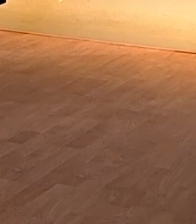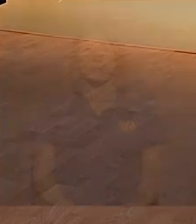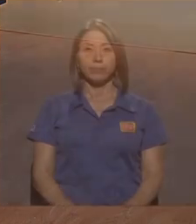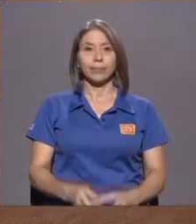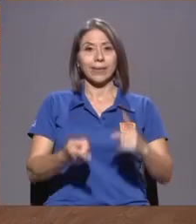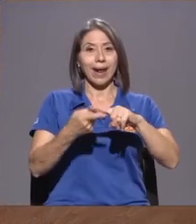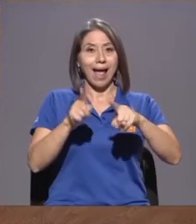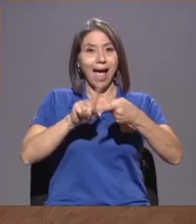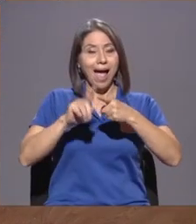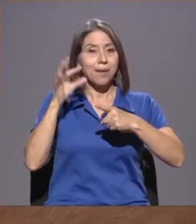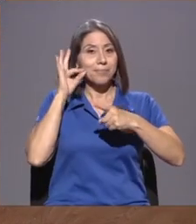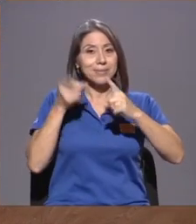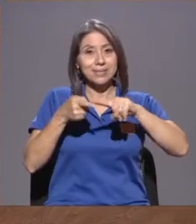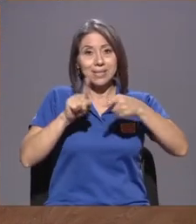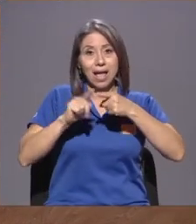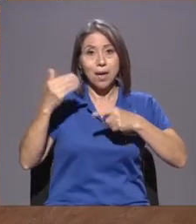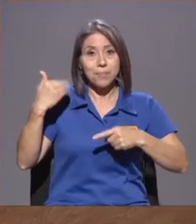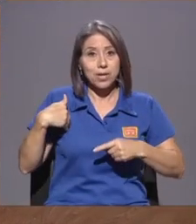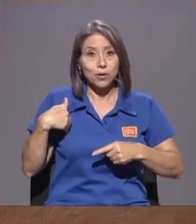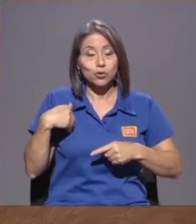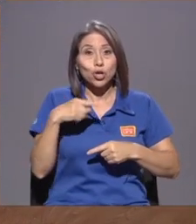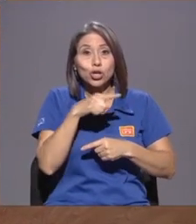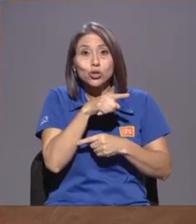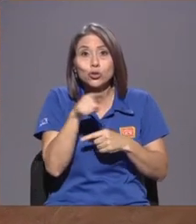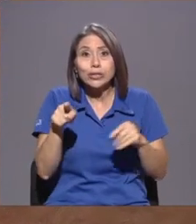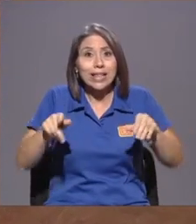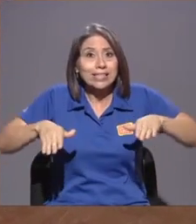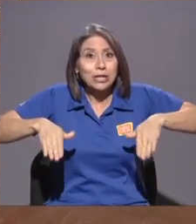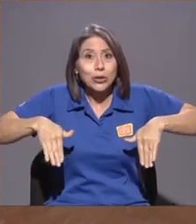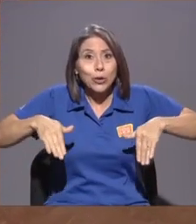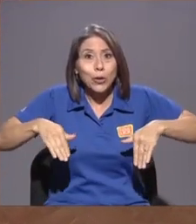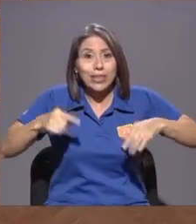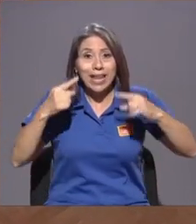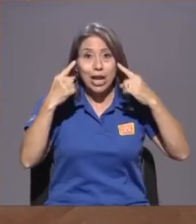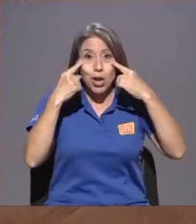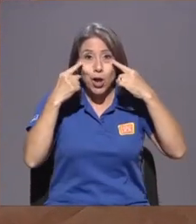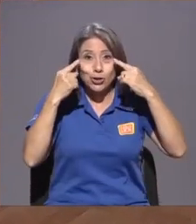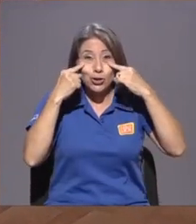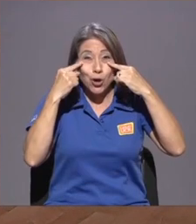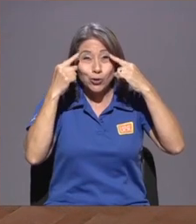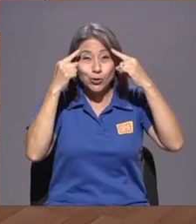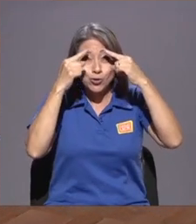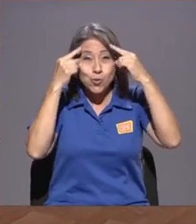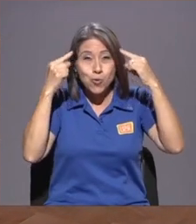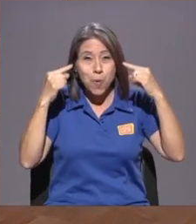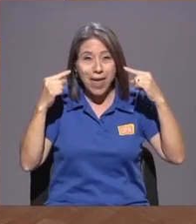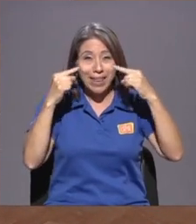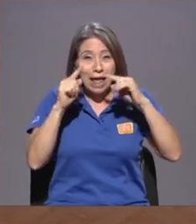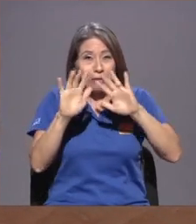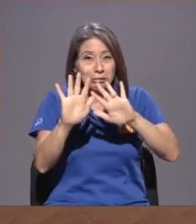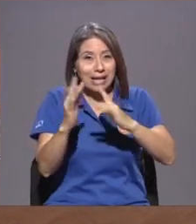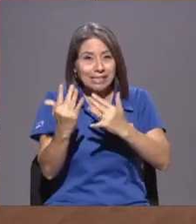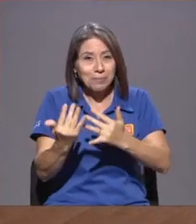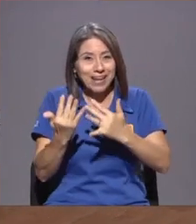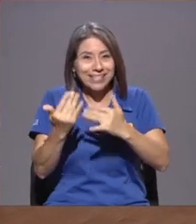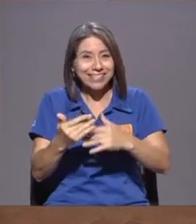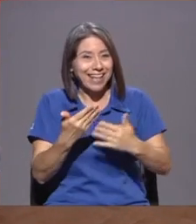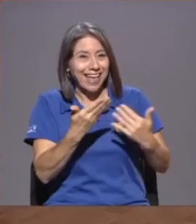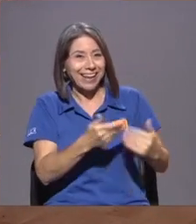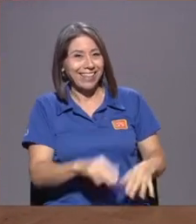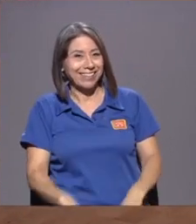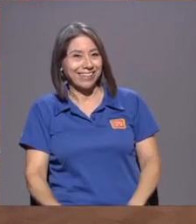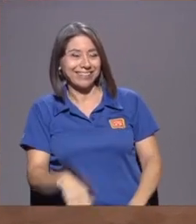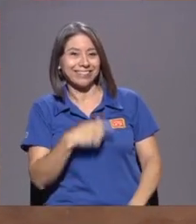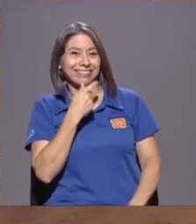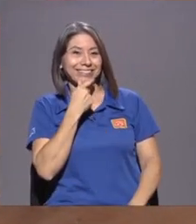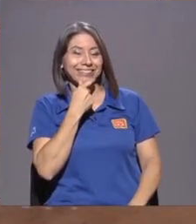Amigas Amigos Pues Si no Tienen Los Ojos Cuadrados Espérense Adelante Bueno Entonces Como Estábamos Diciendo